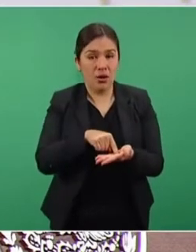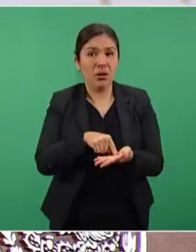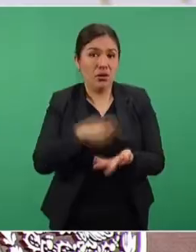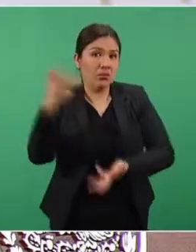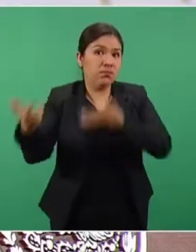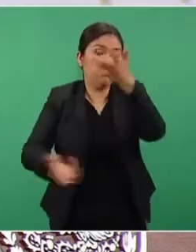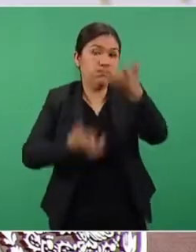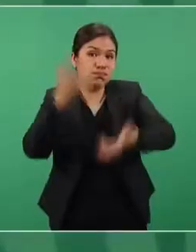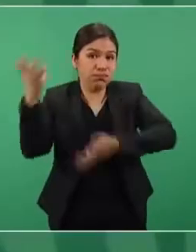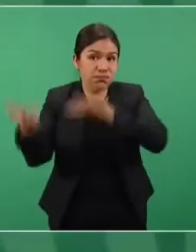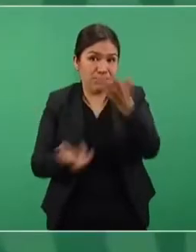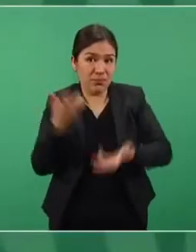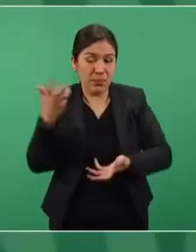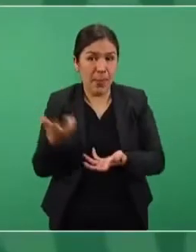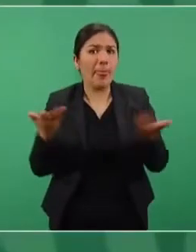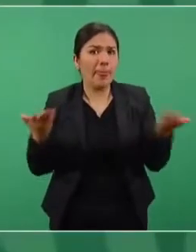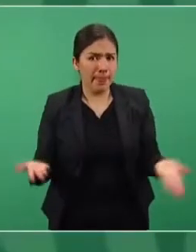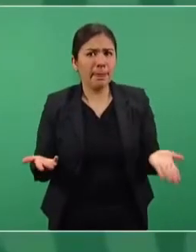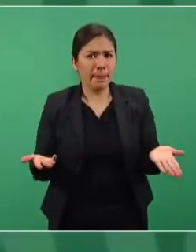del incendio y están